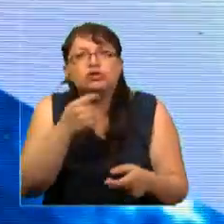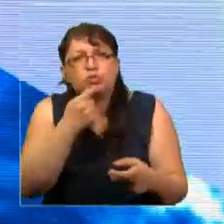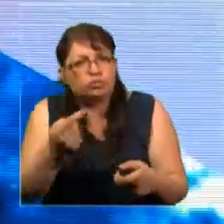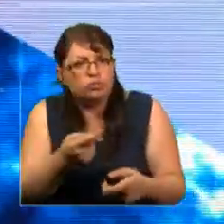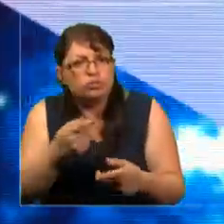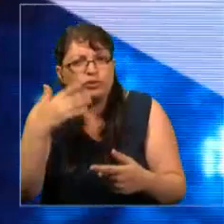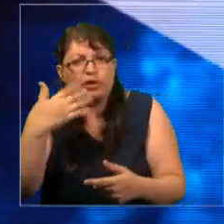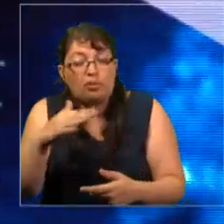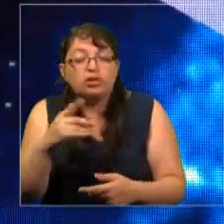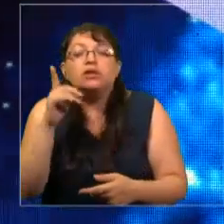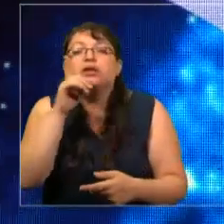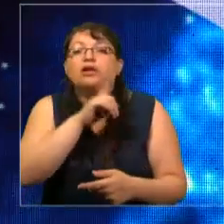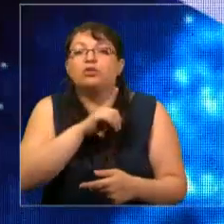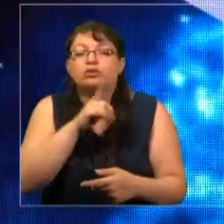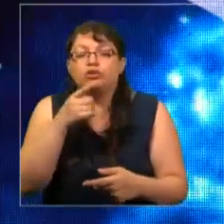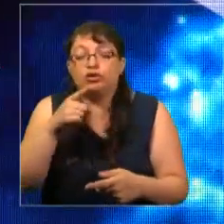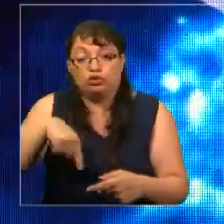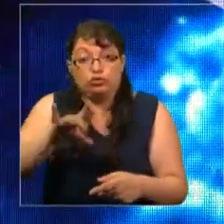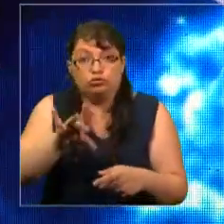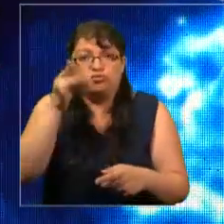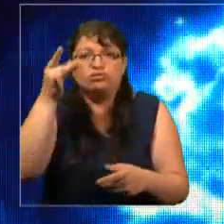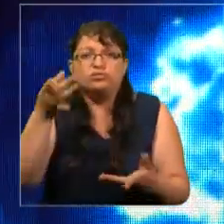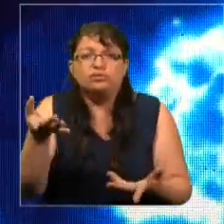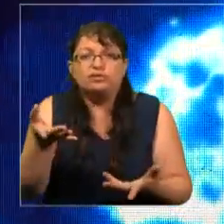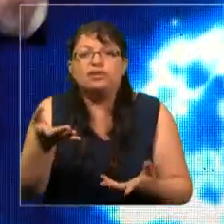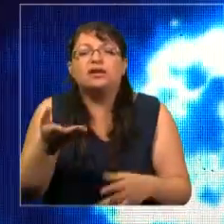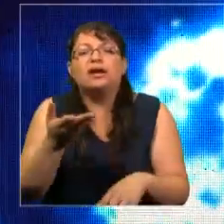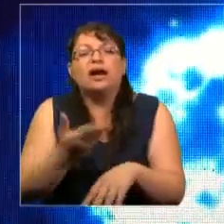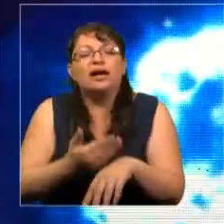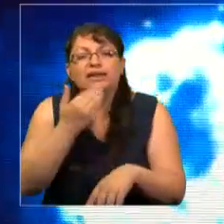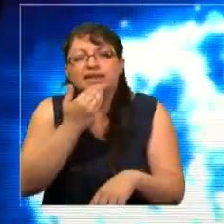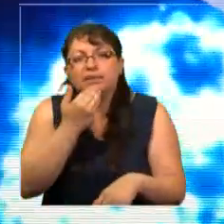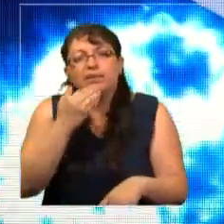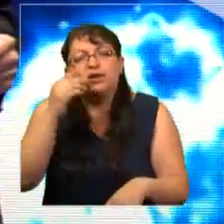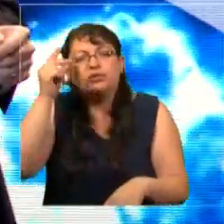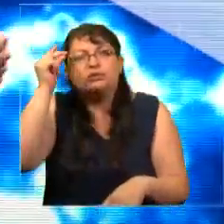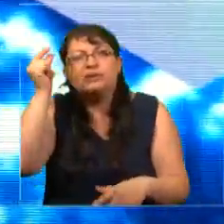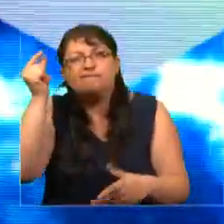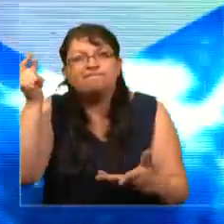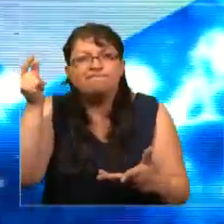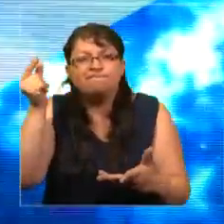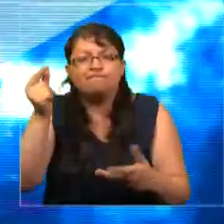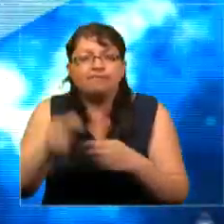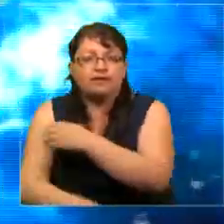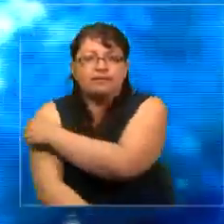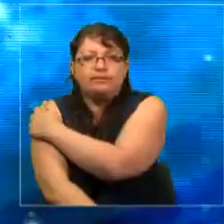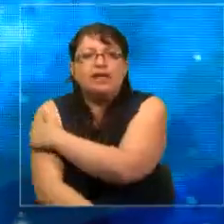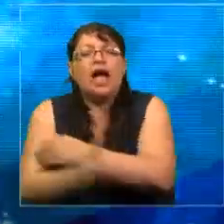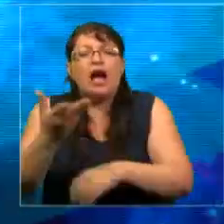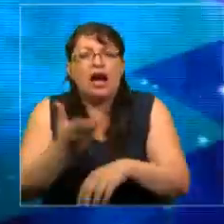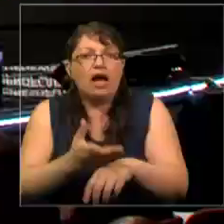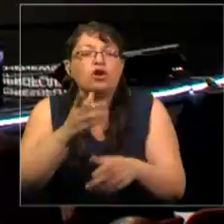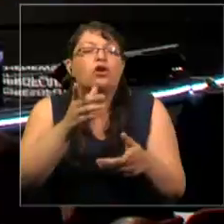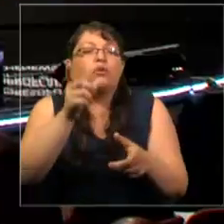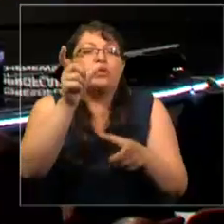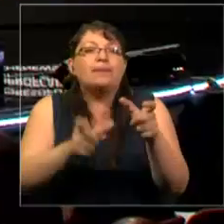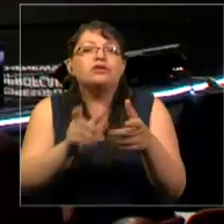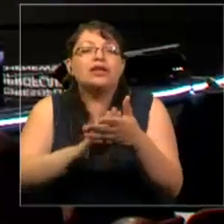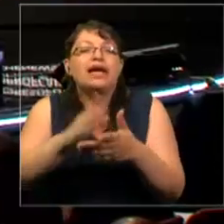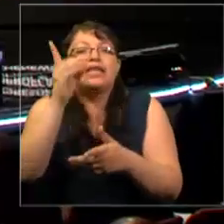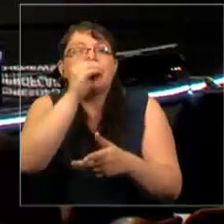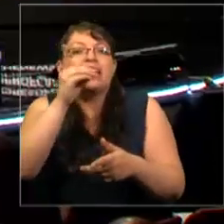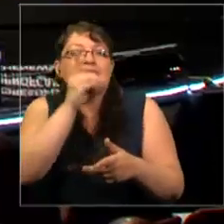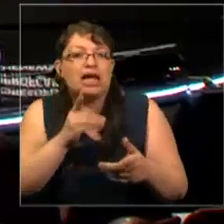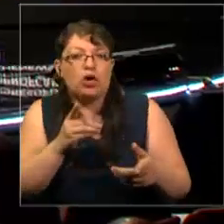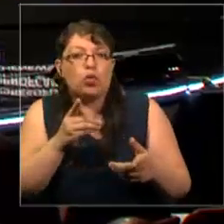importantes. Y lo último que descubrimos fue la idea de un acreedor de datos. Cuando una empresa le debe dinero,